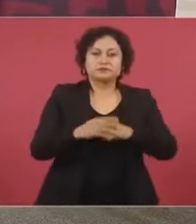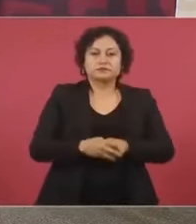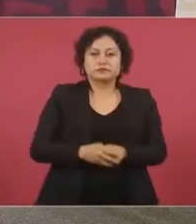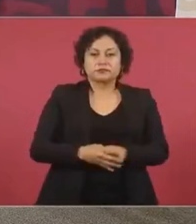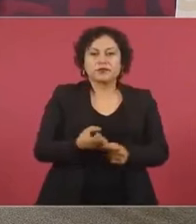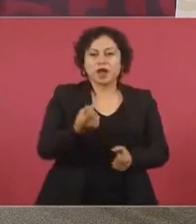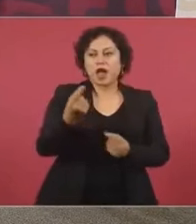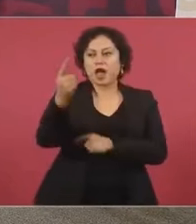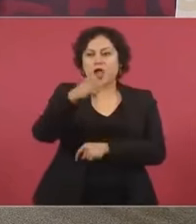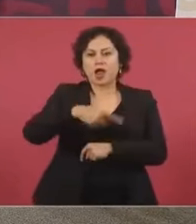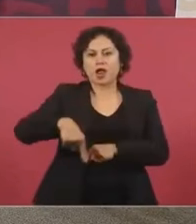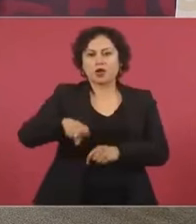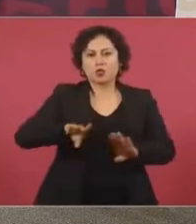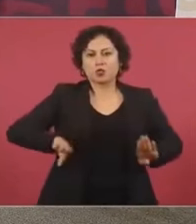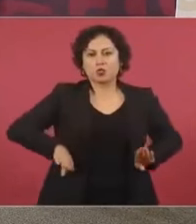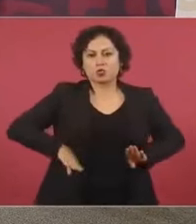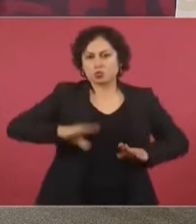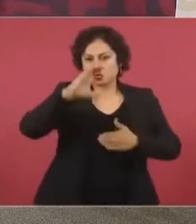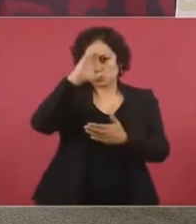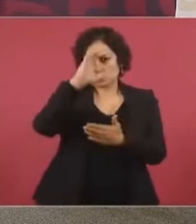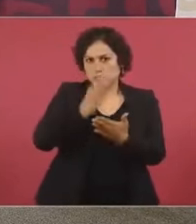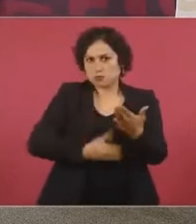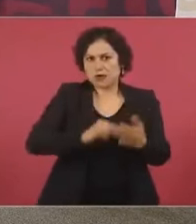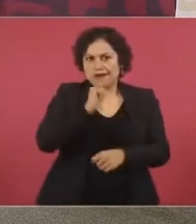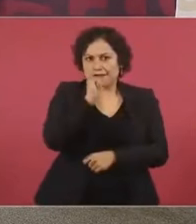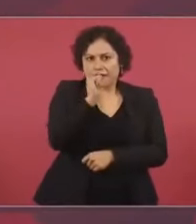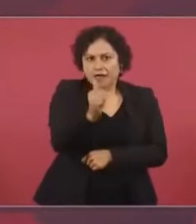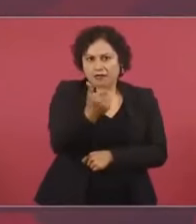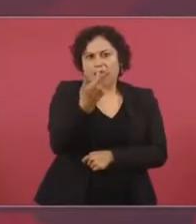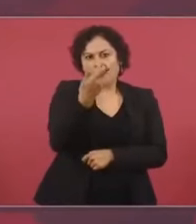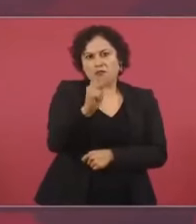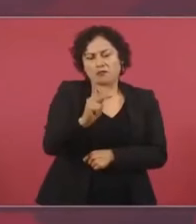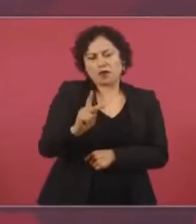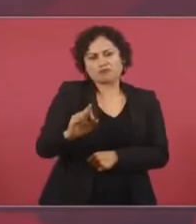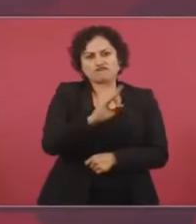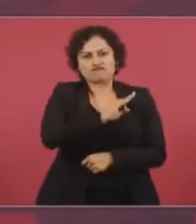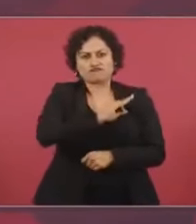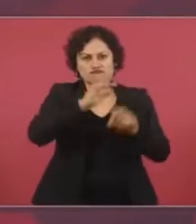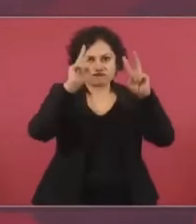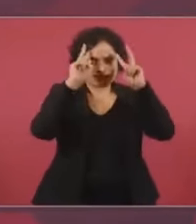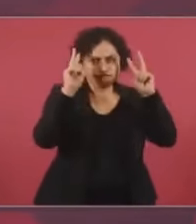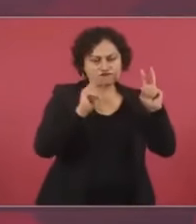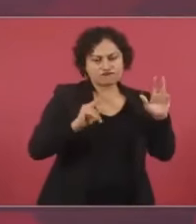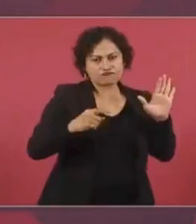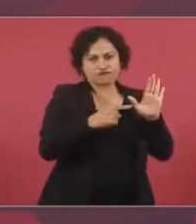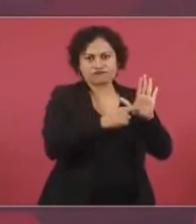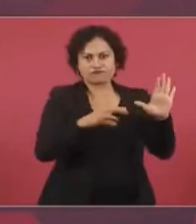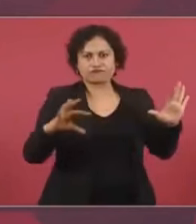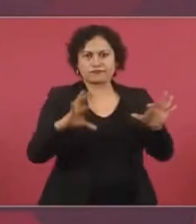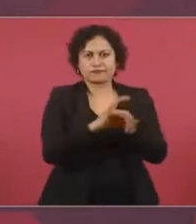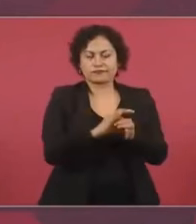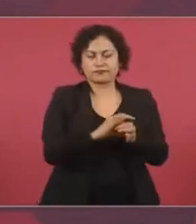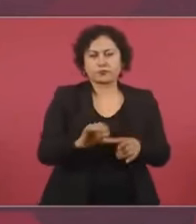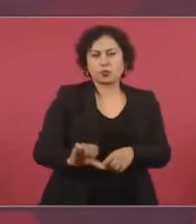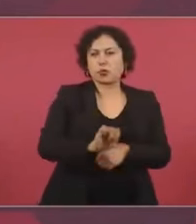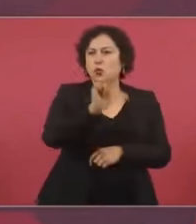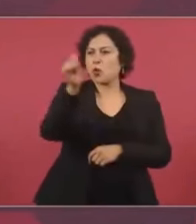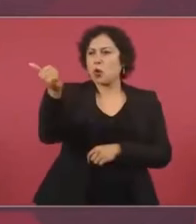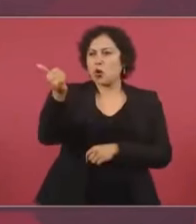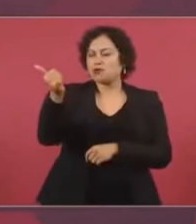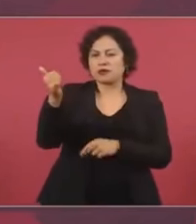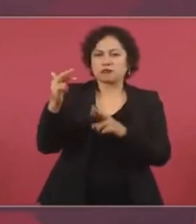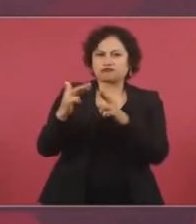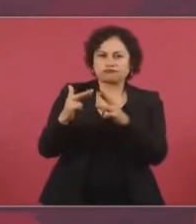católicos, pero son guadalupanos, hay quienes son de otras religiones